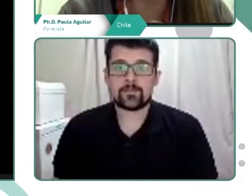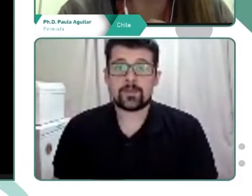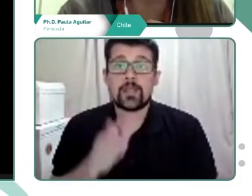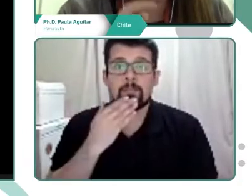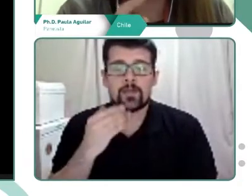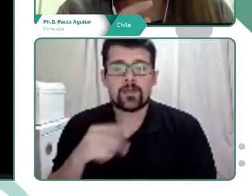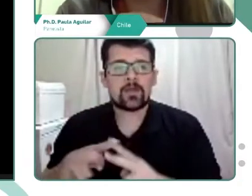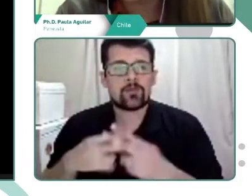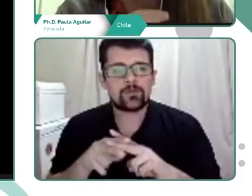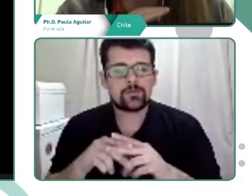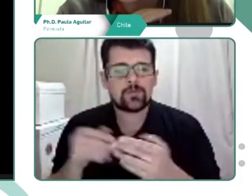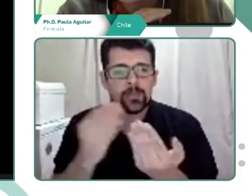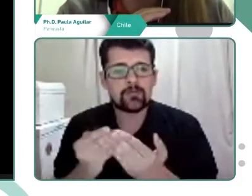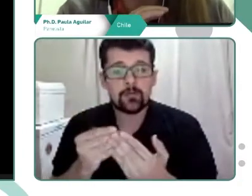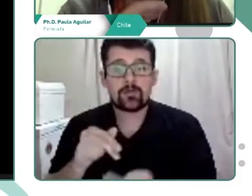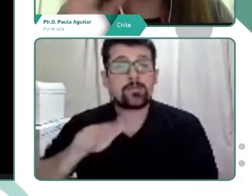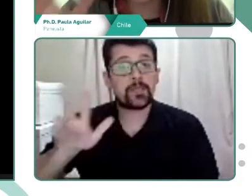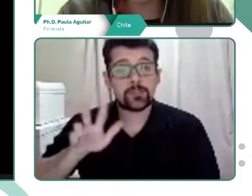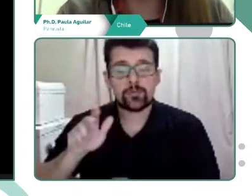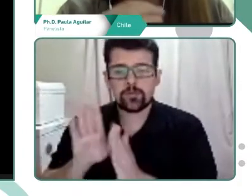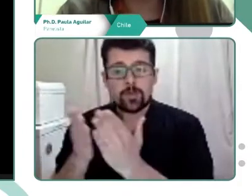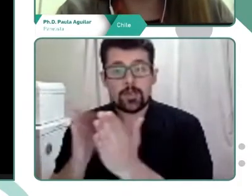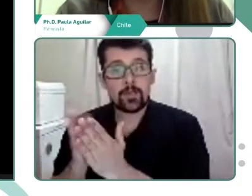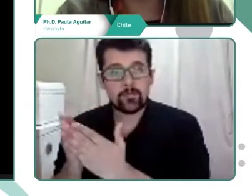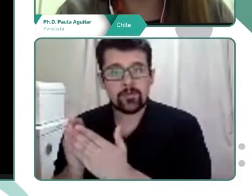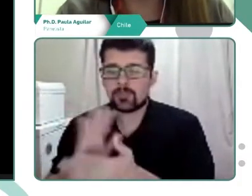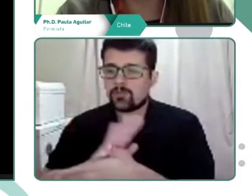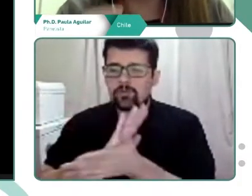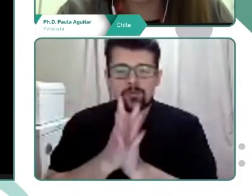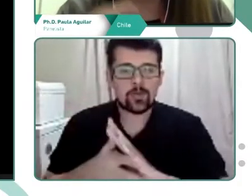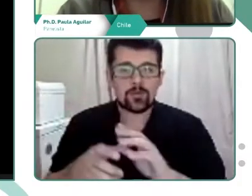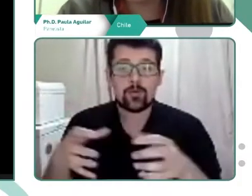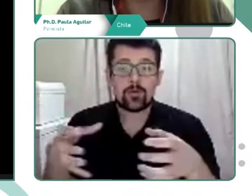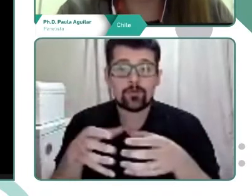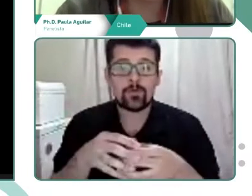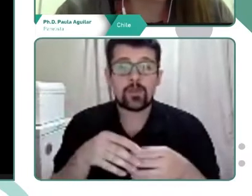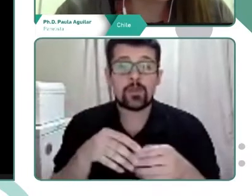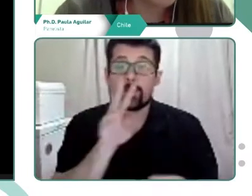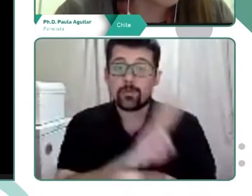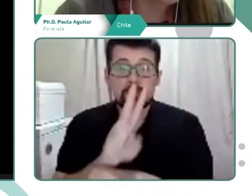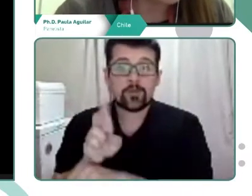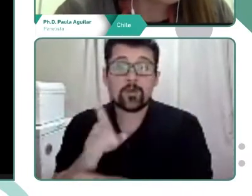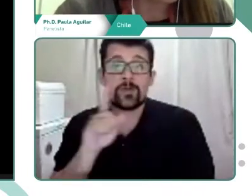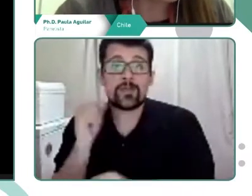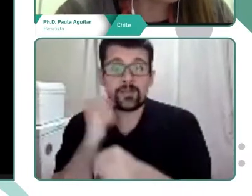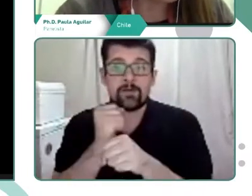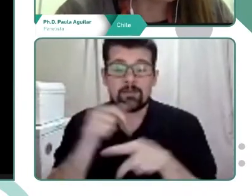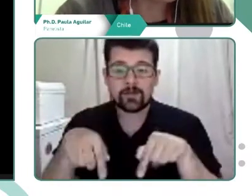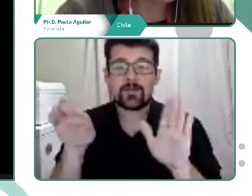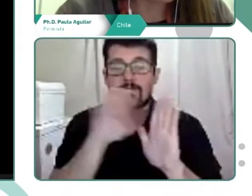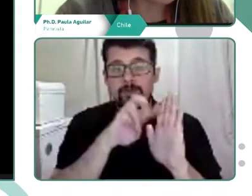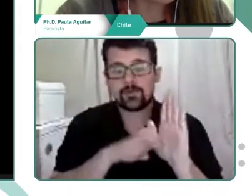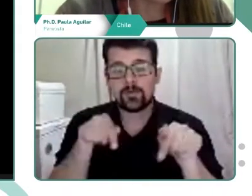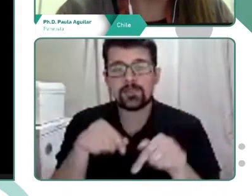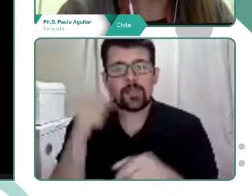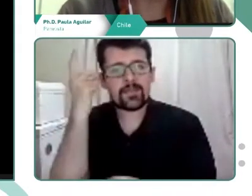estudio está constituido por 18 textos que corresponde a la totalidad del grupo de los docentes de la escuela con los que estábamos trabajando en el proyecto, a través de esta